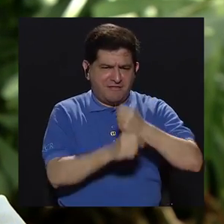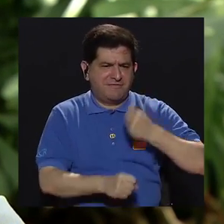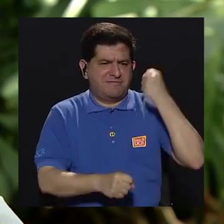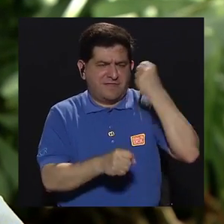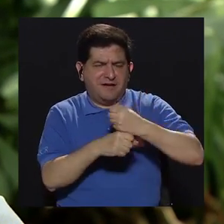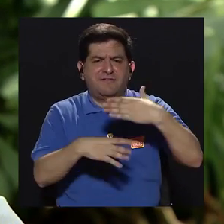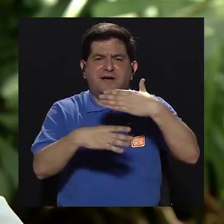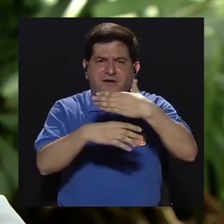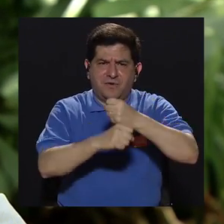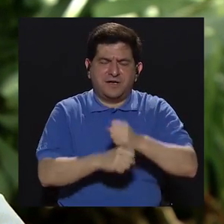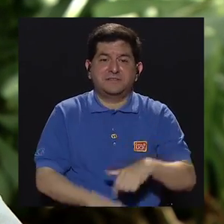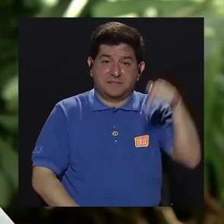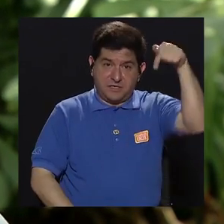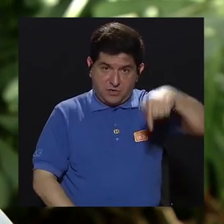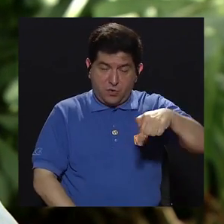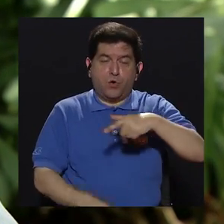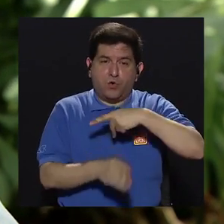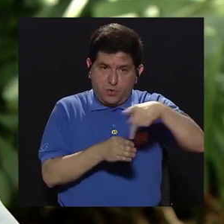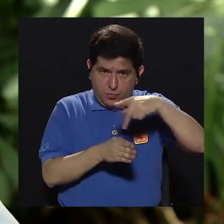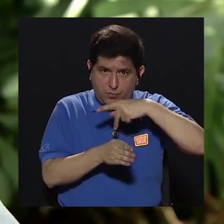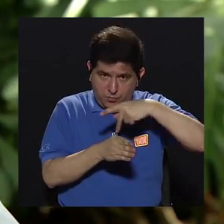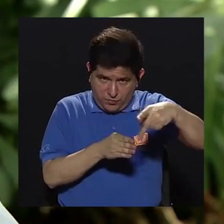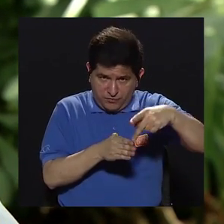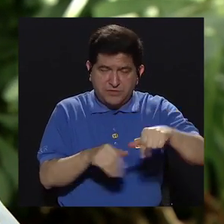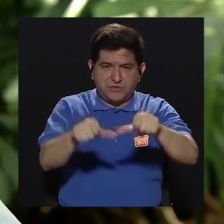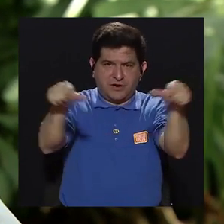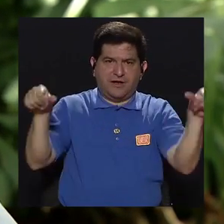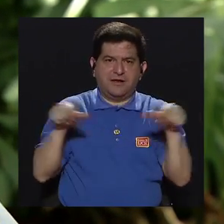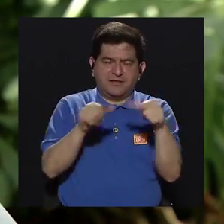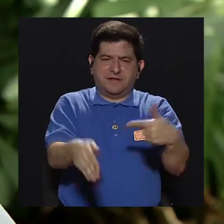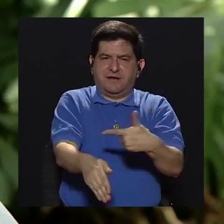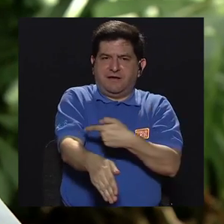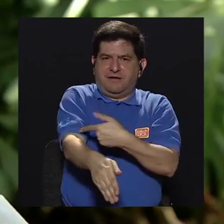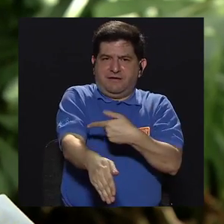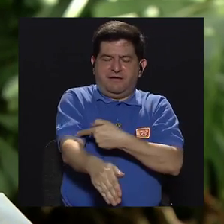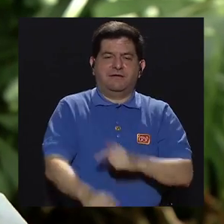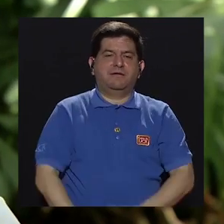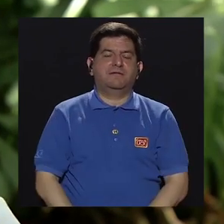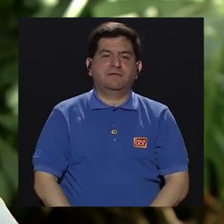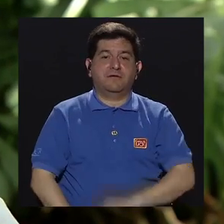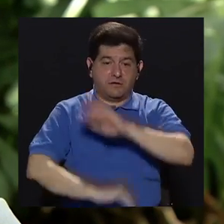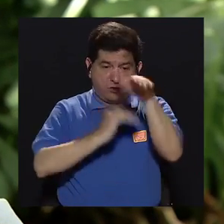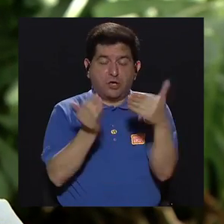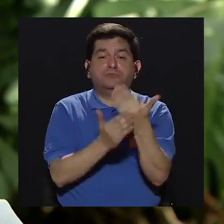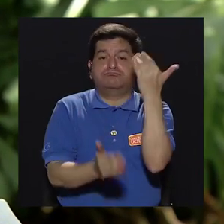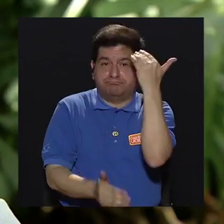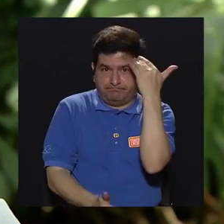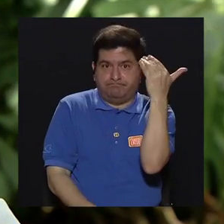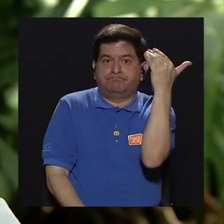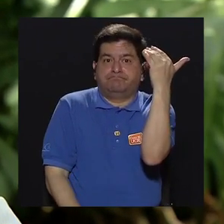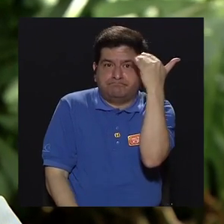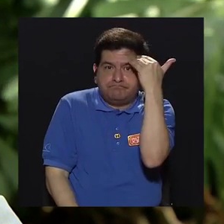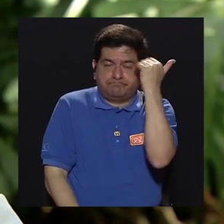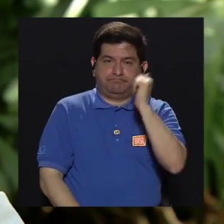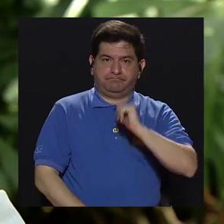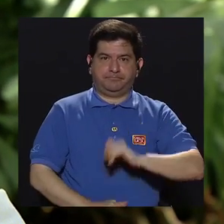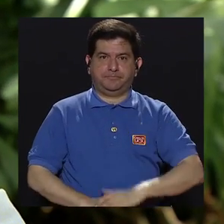labor que realizan hoy en día los profesionales en enfermería. Para todos es más que conocido que